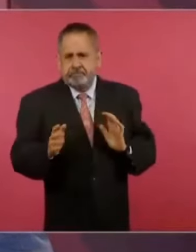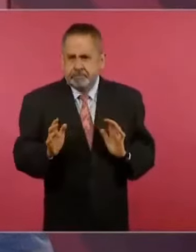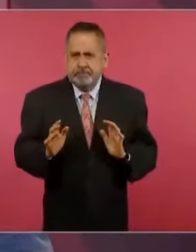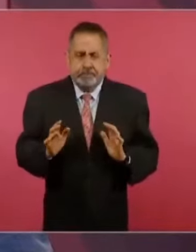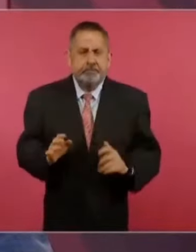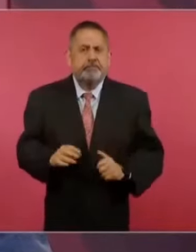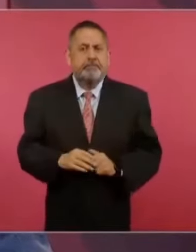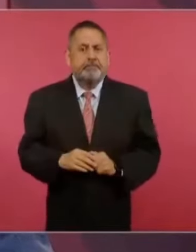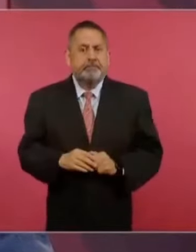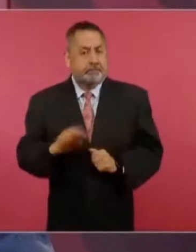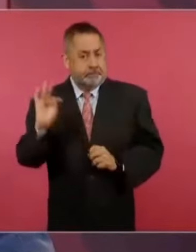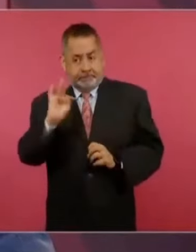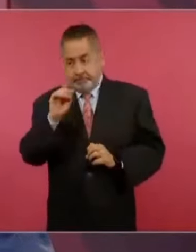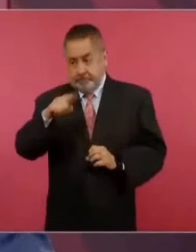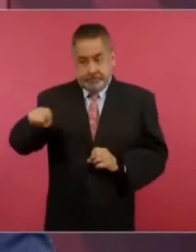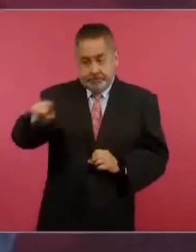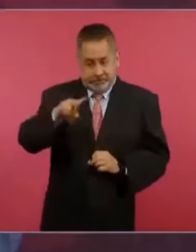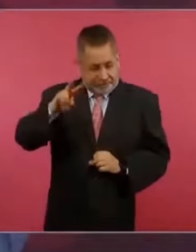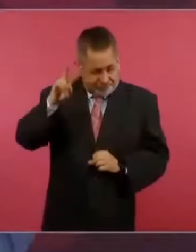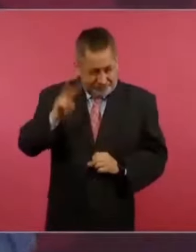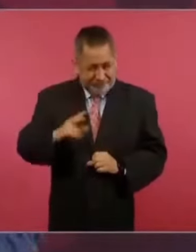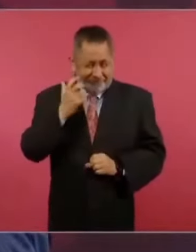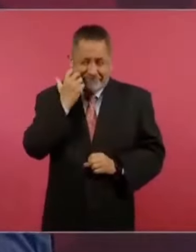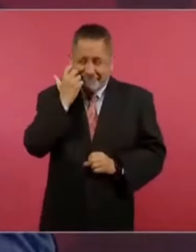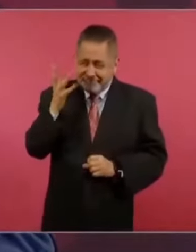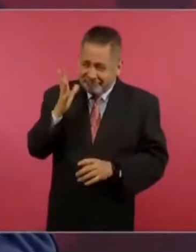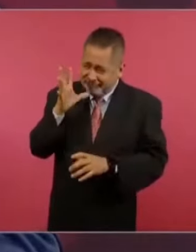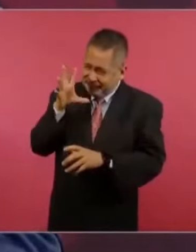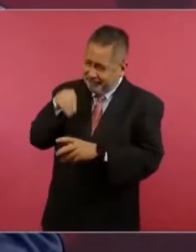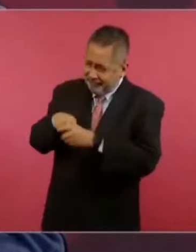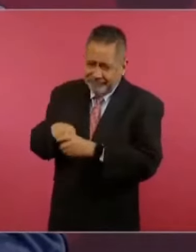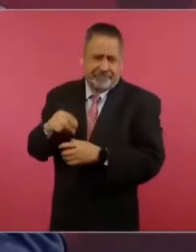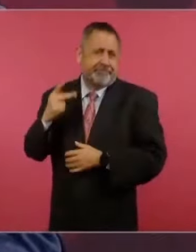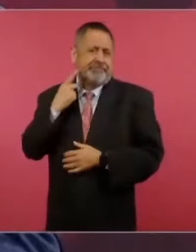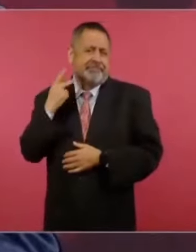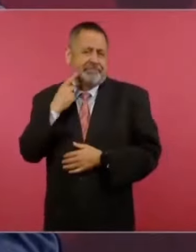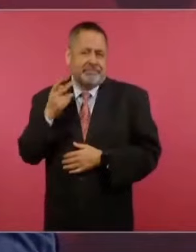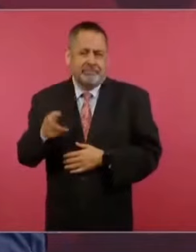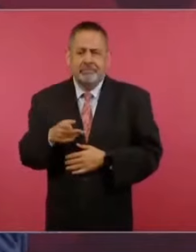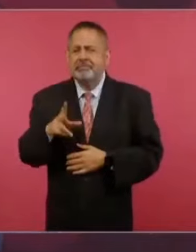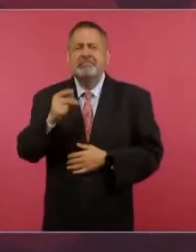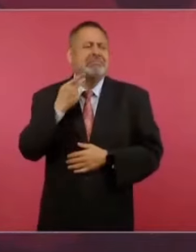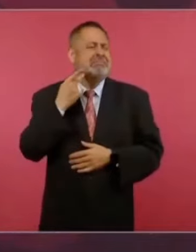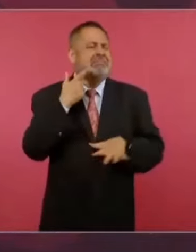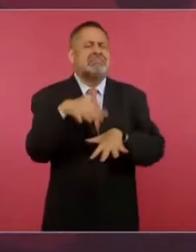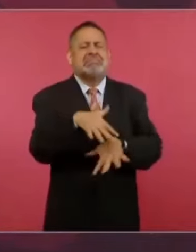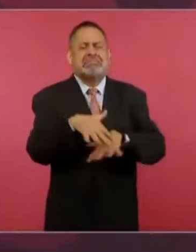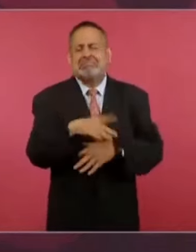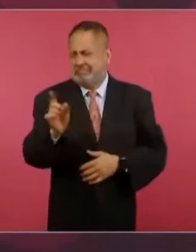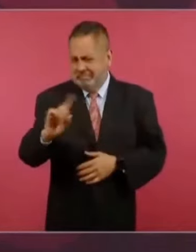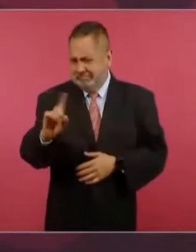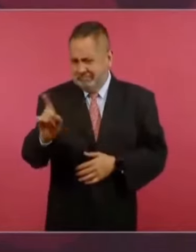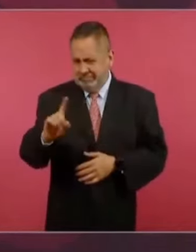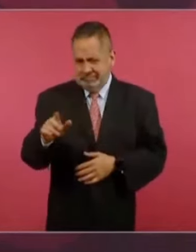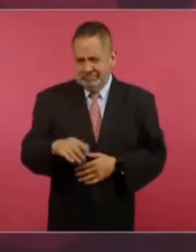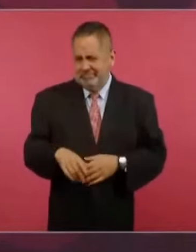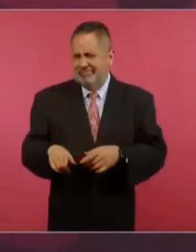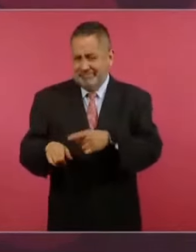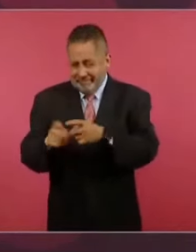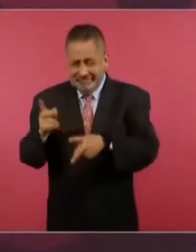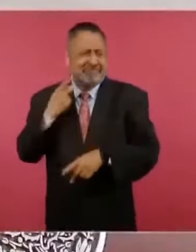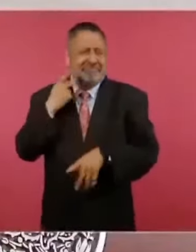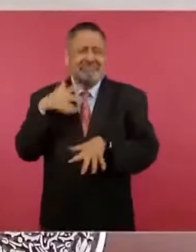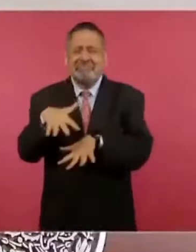Si se quiere hacer eso, no politiquería, para eso